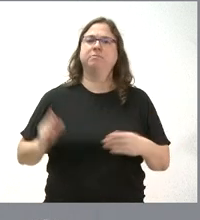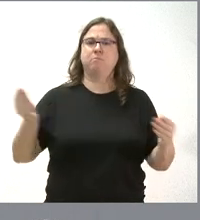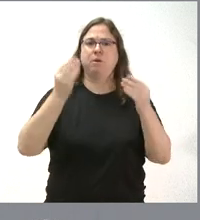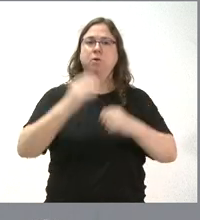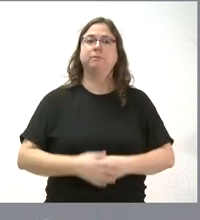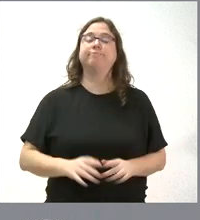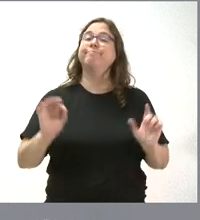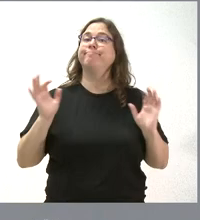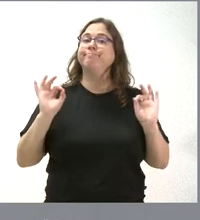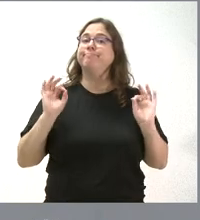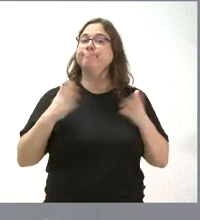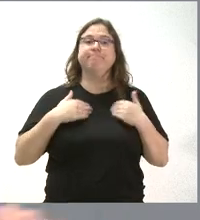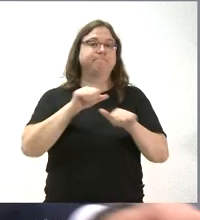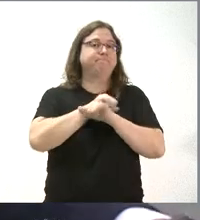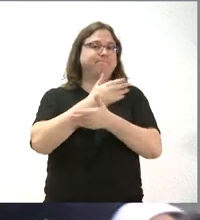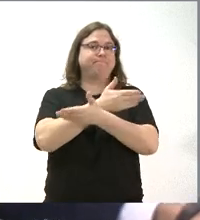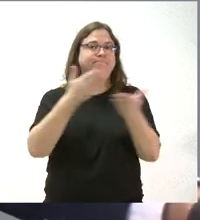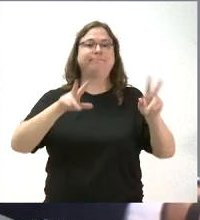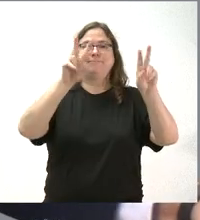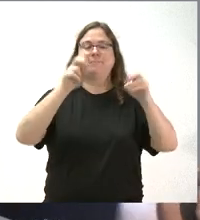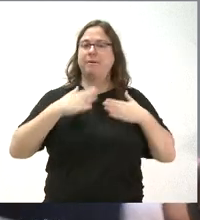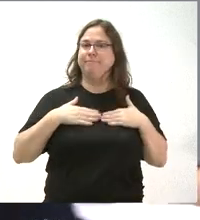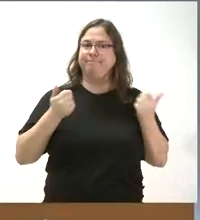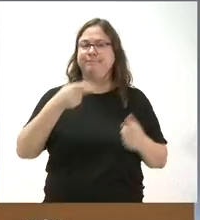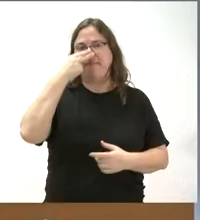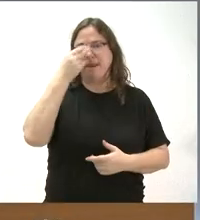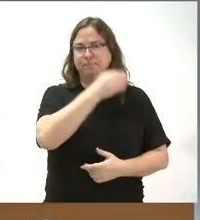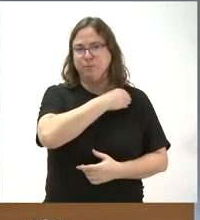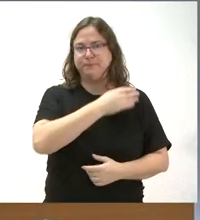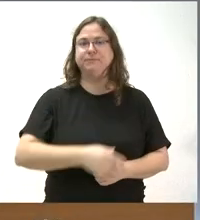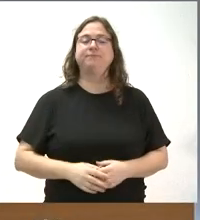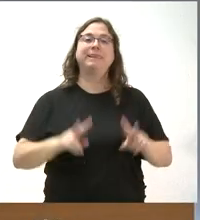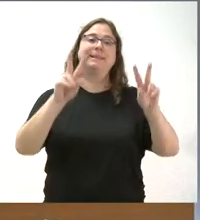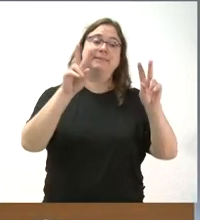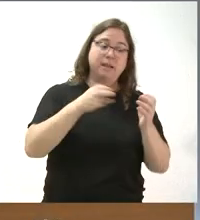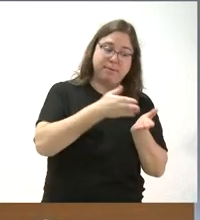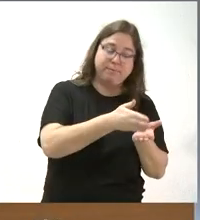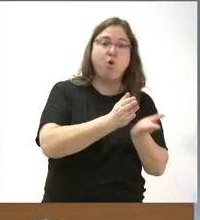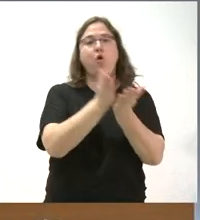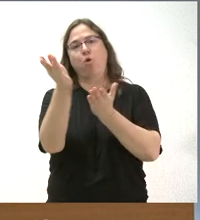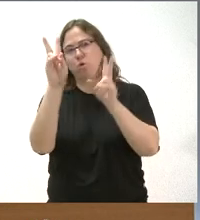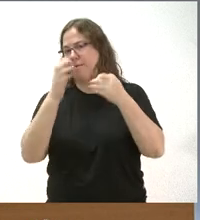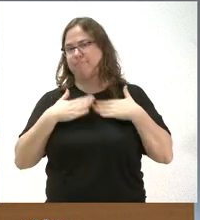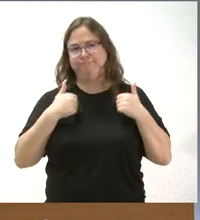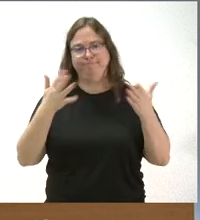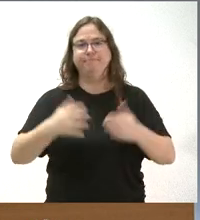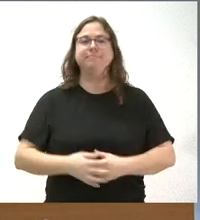Y estamos a la espera de cualquier asunto que sea de su interés sobre estos temas o sobre cualquier otro que deseen formular.